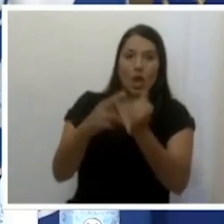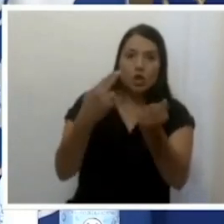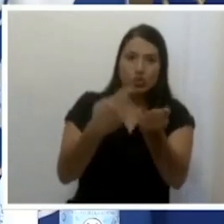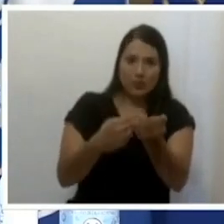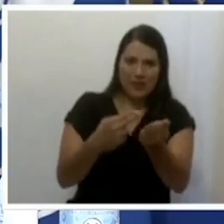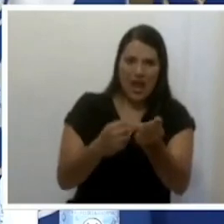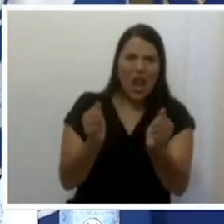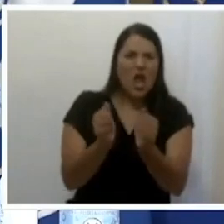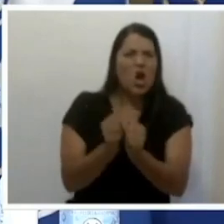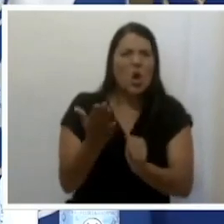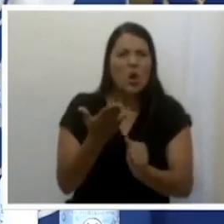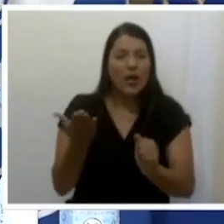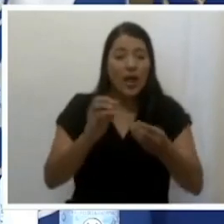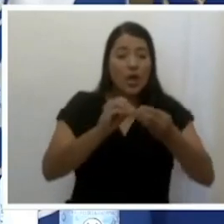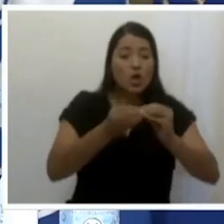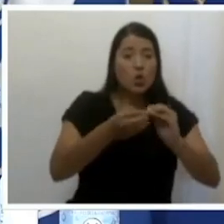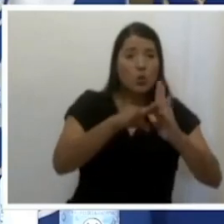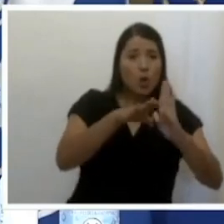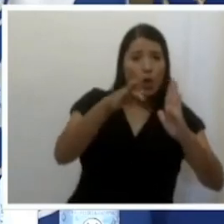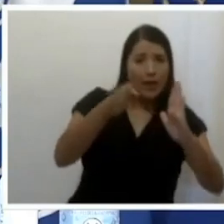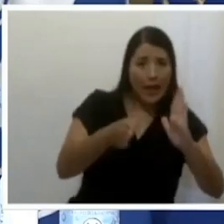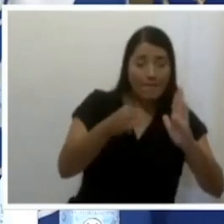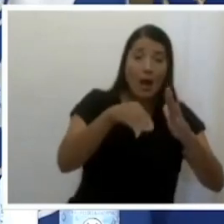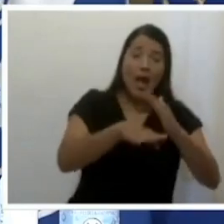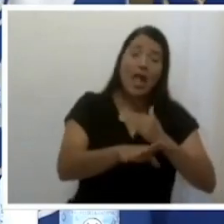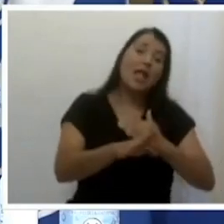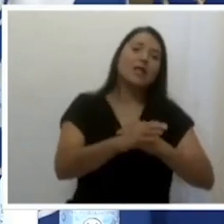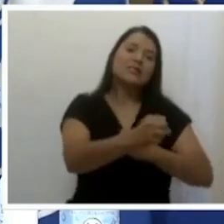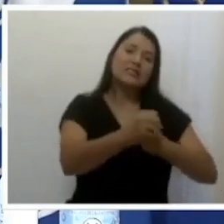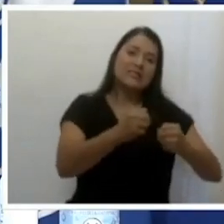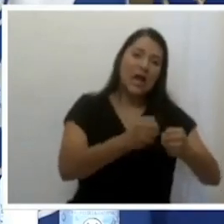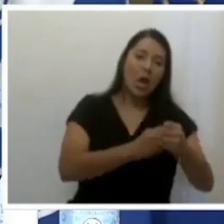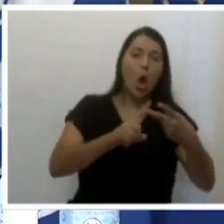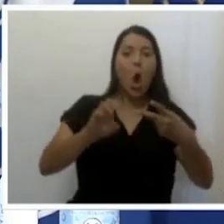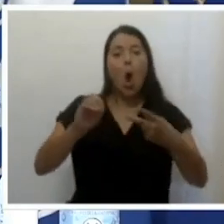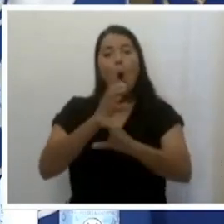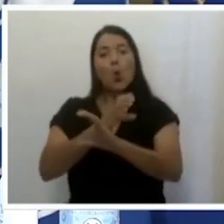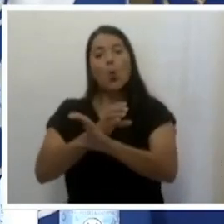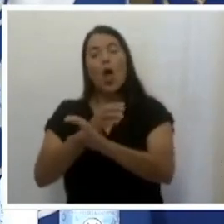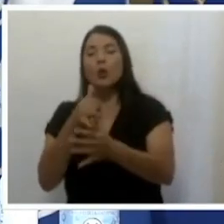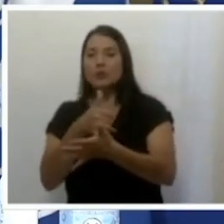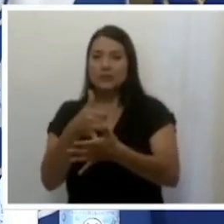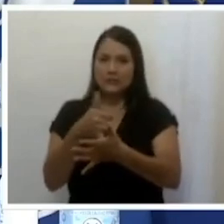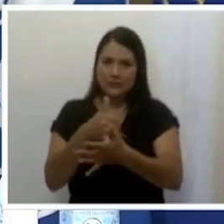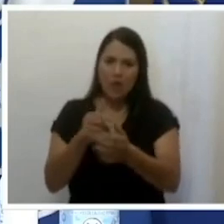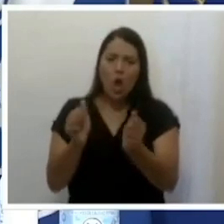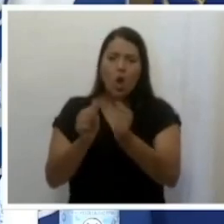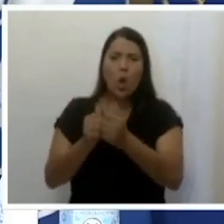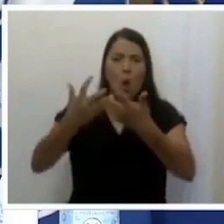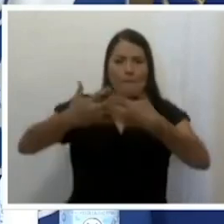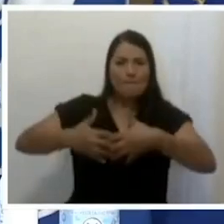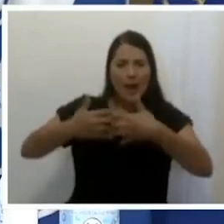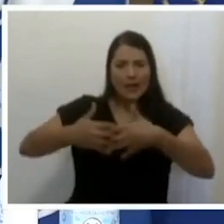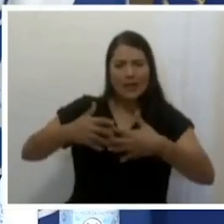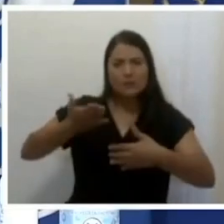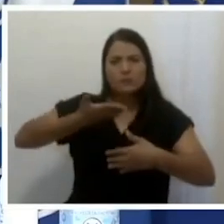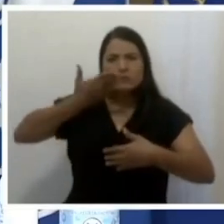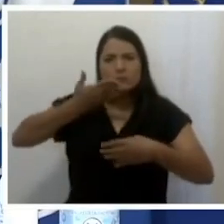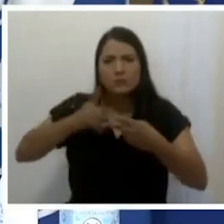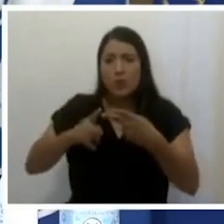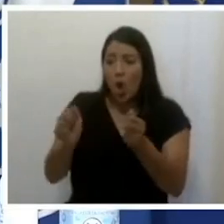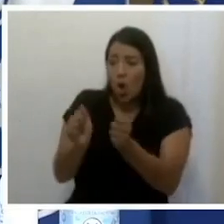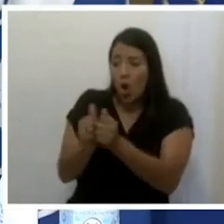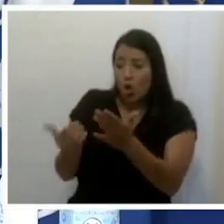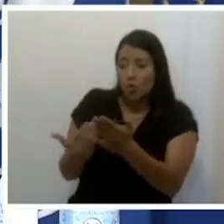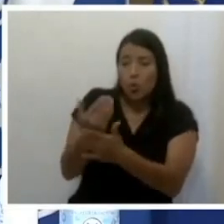moderadas como de cuidados intensivos, con equipo, lo que son ventiladores, con entrenamiento de nuevo personal que pueda sumarse